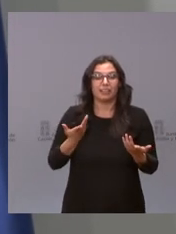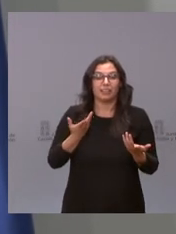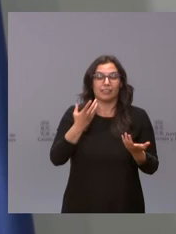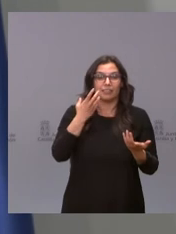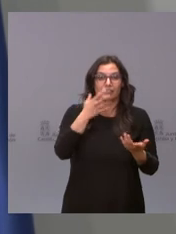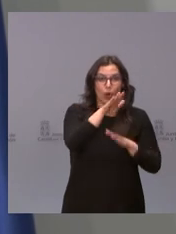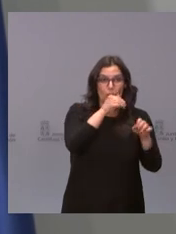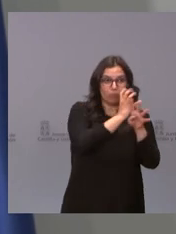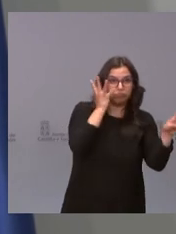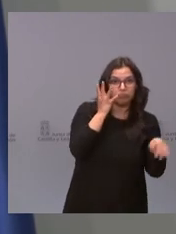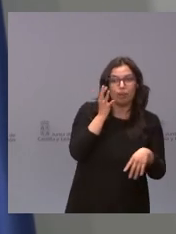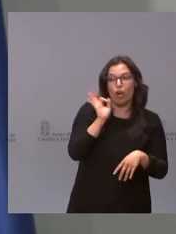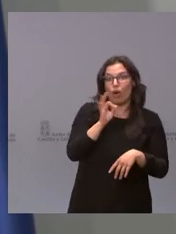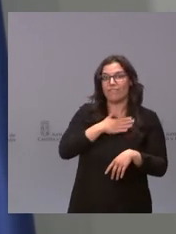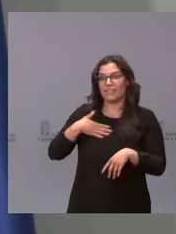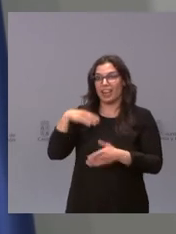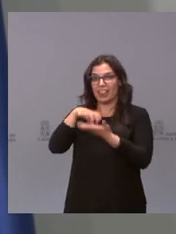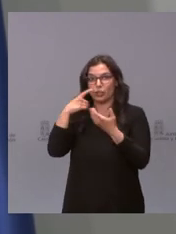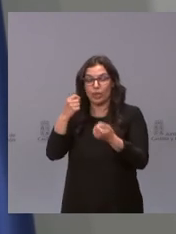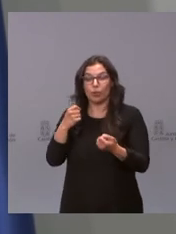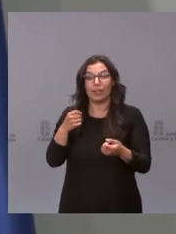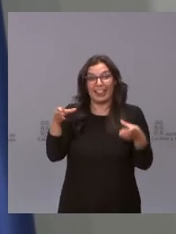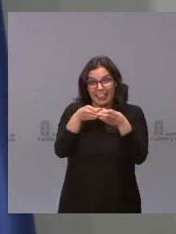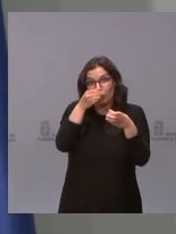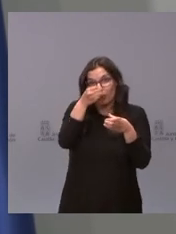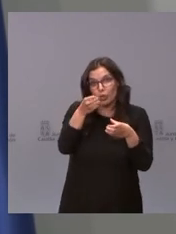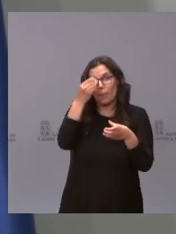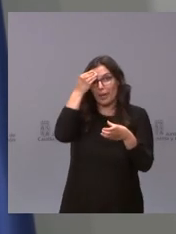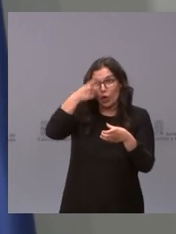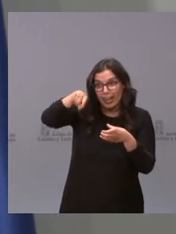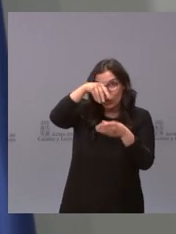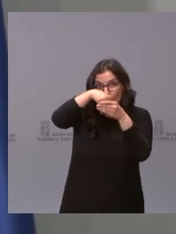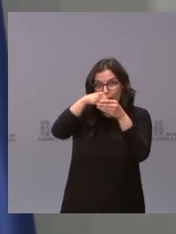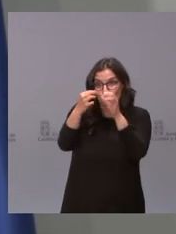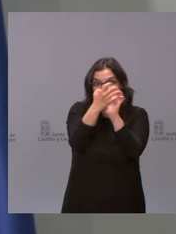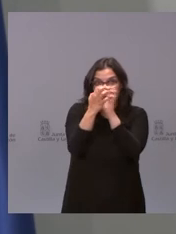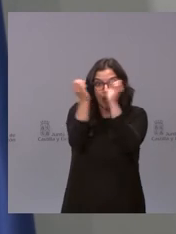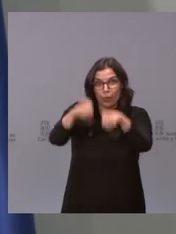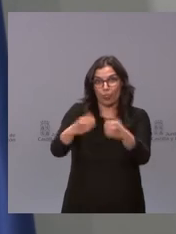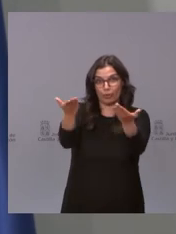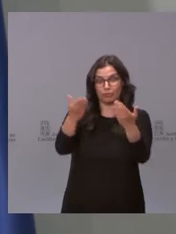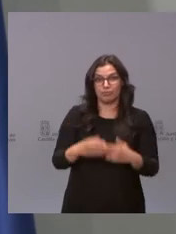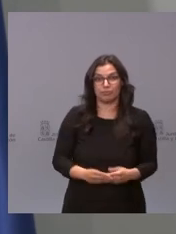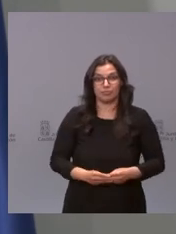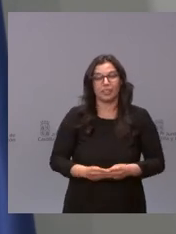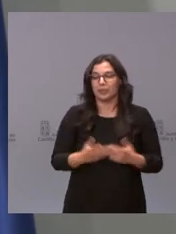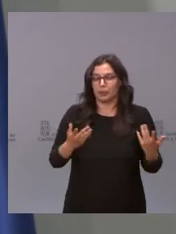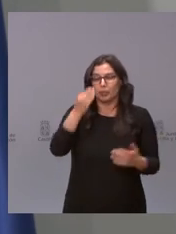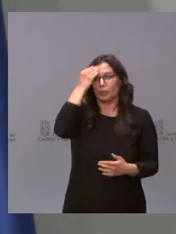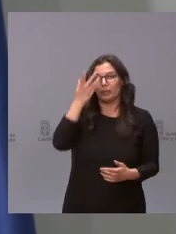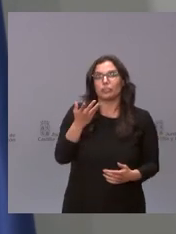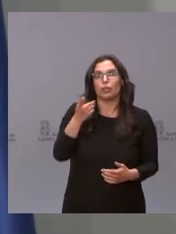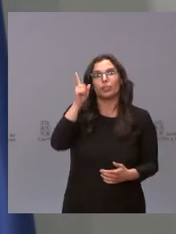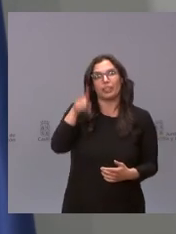centros de salud en el partido socialista deberían de ponerse de acuerdo entre ellos algún día pero yo creo que deberíamos